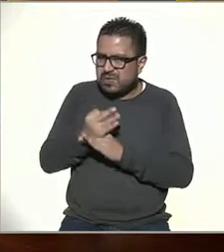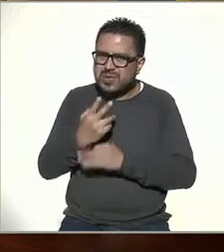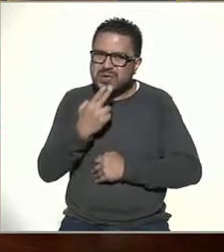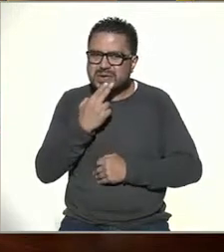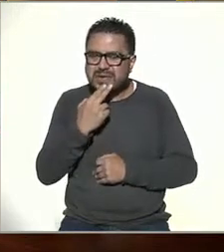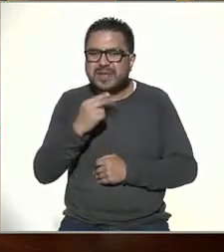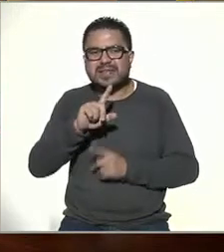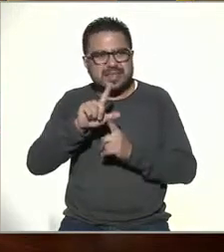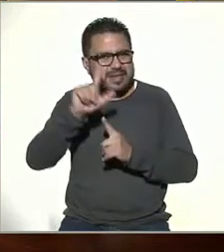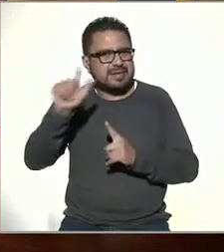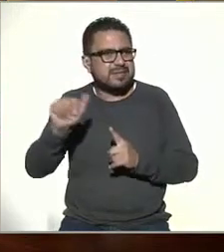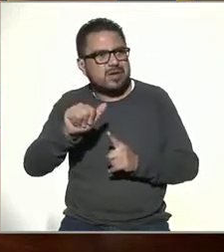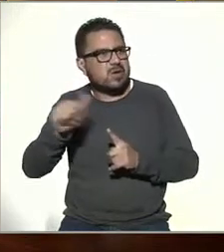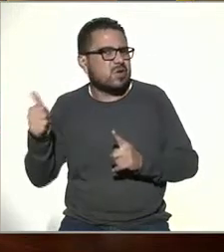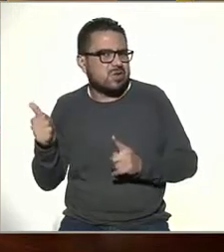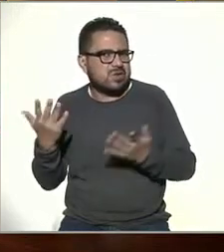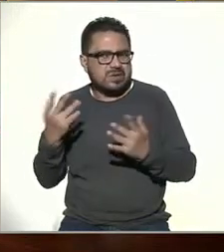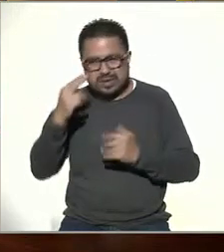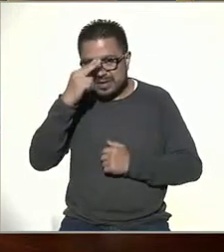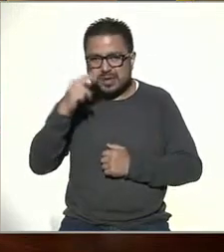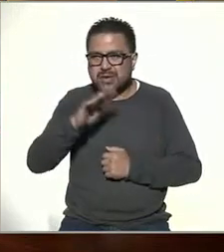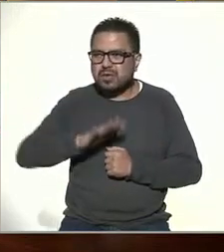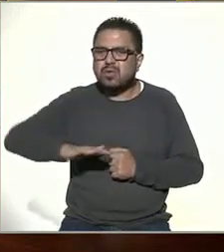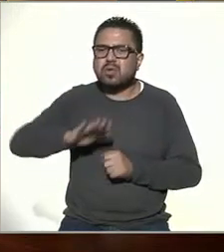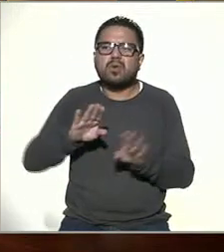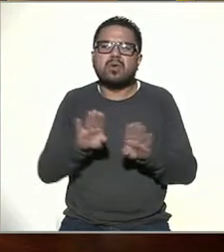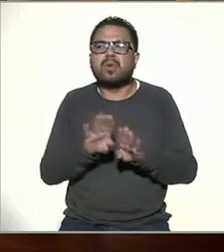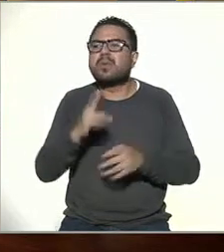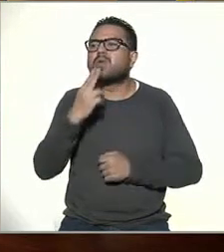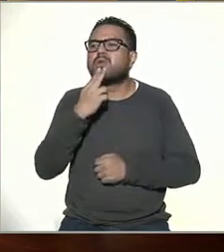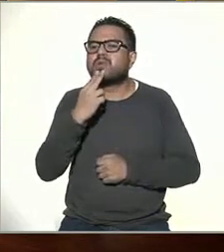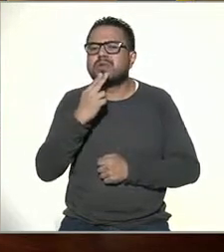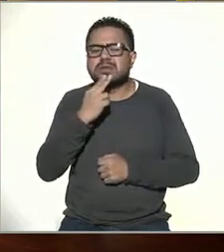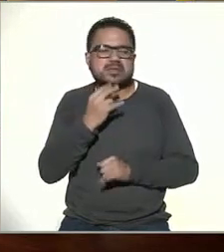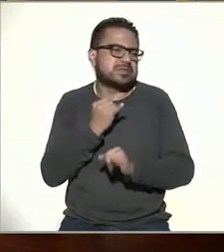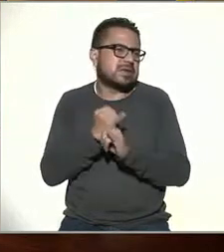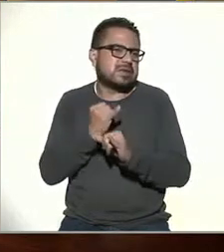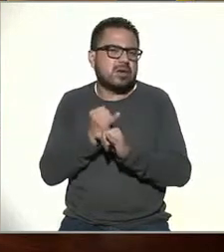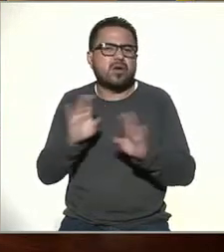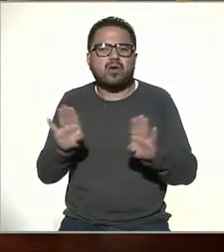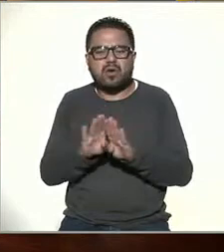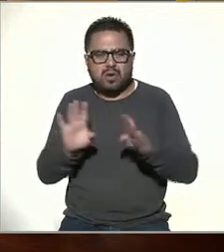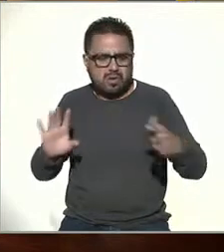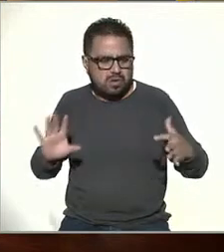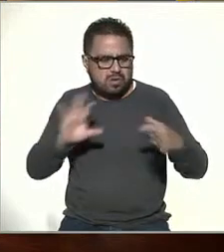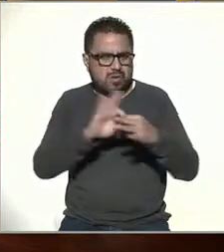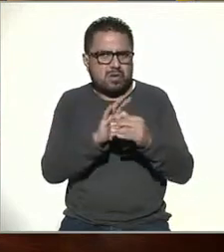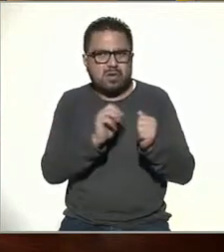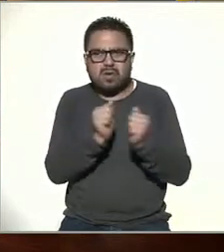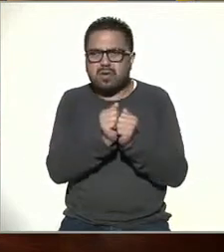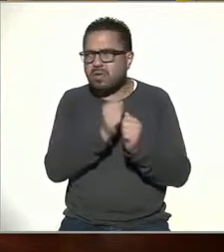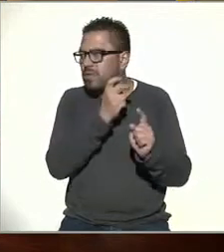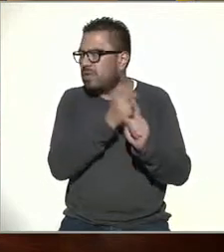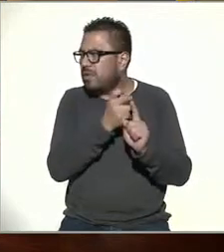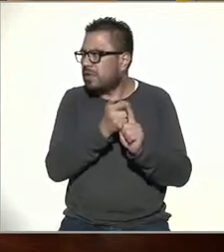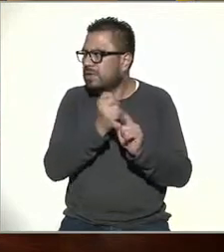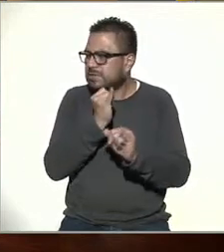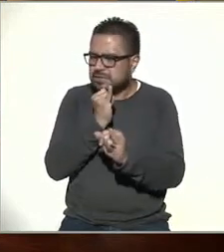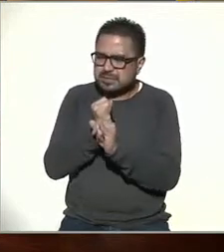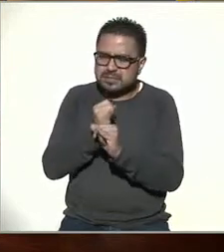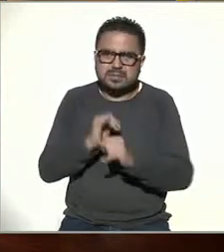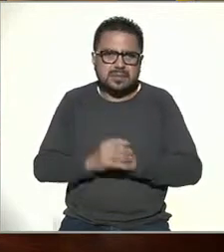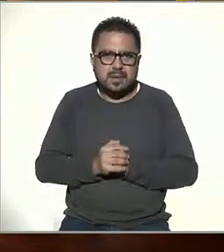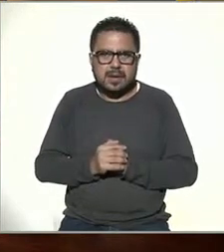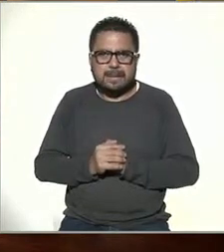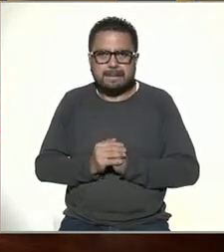Después hablamos de otros los mexicanos. ¿Cómo utilizamos el Internet? ¿Cómo nos conectamos con este medio? Pues es